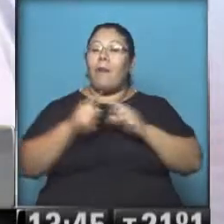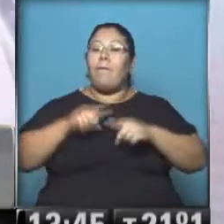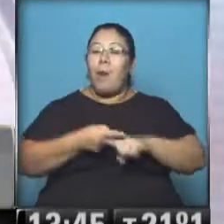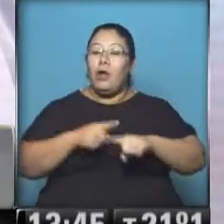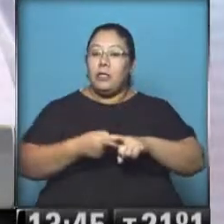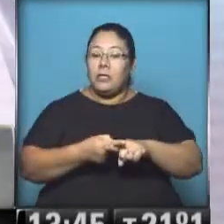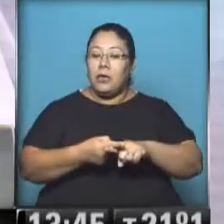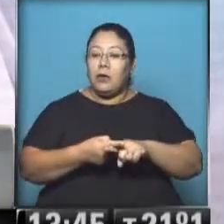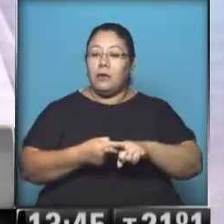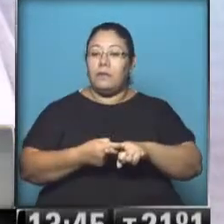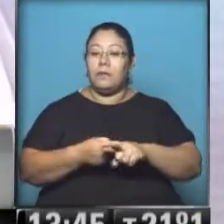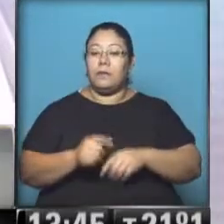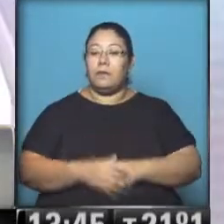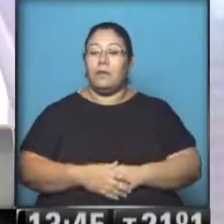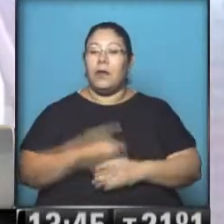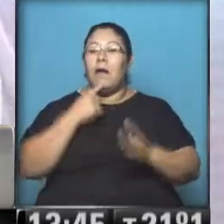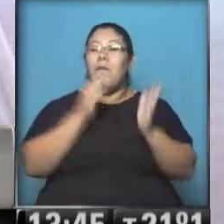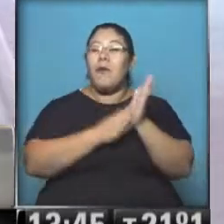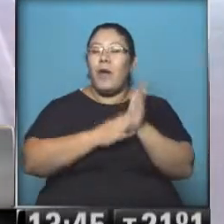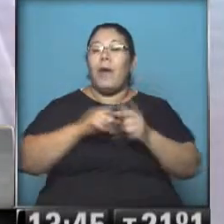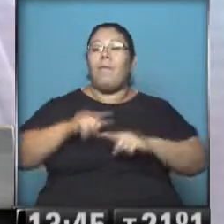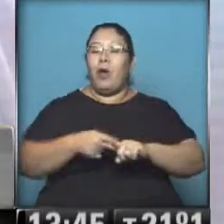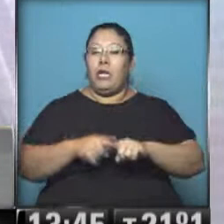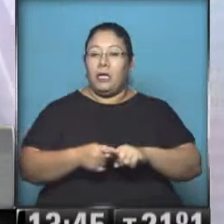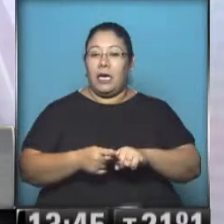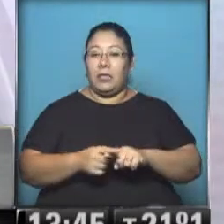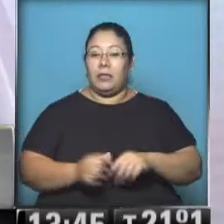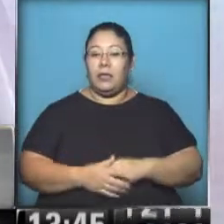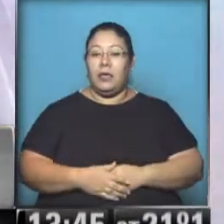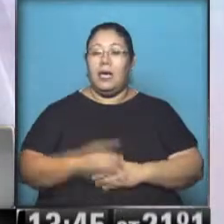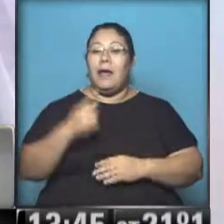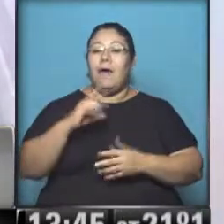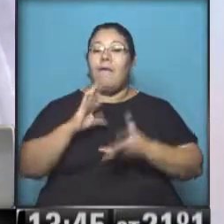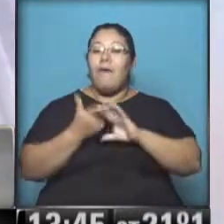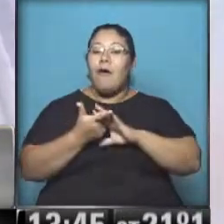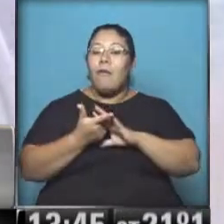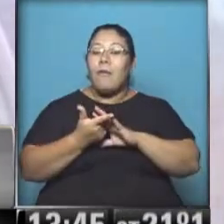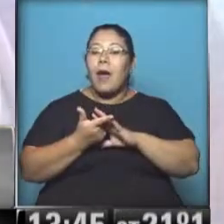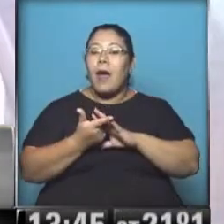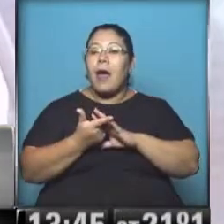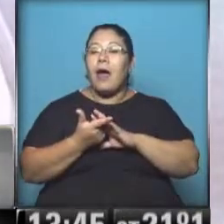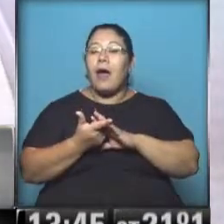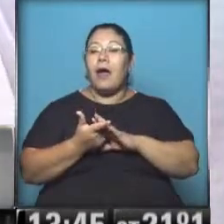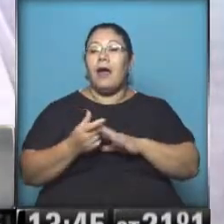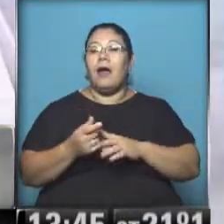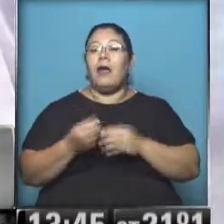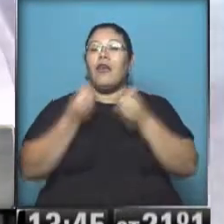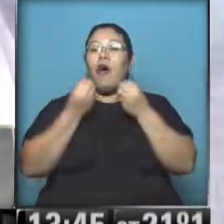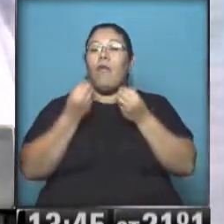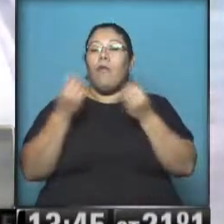de alguna forma son lo que presentan el escenario en el que se va a dar esta